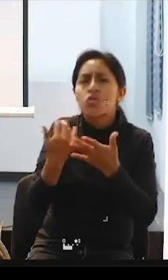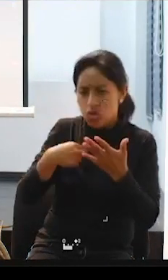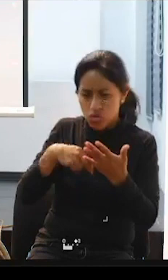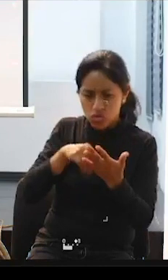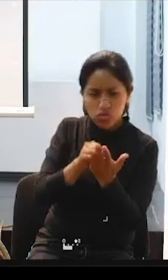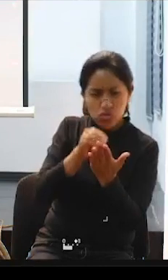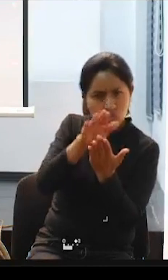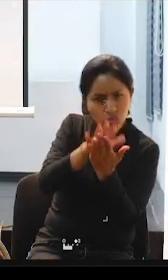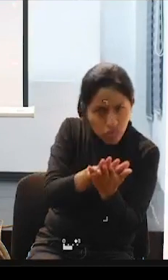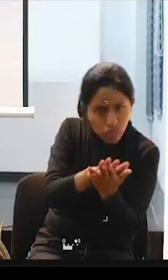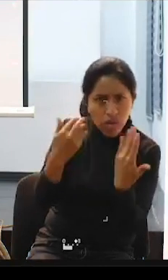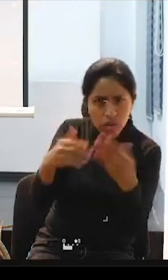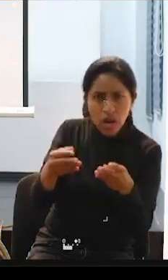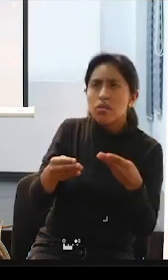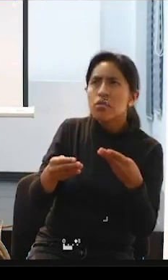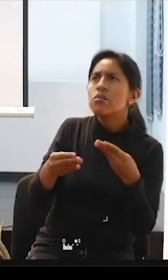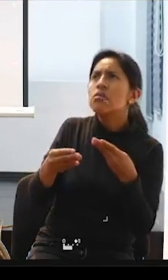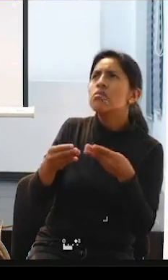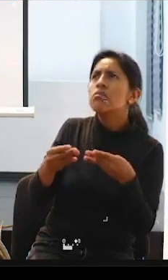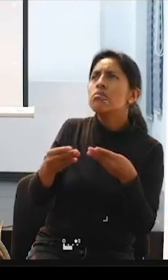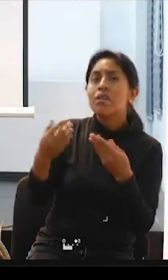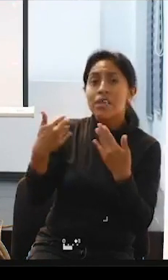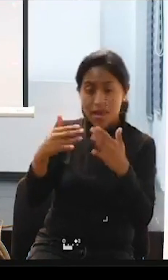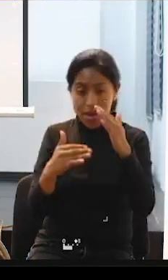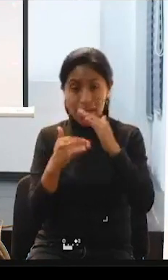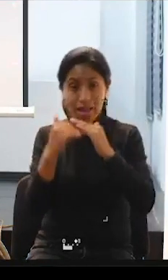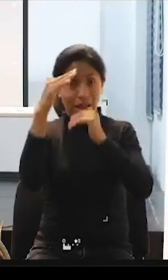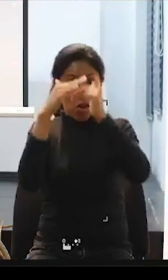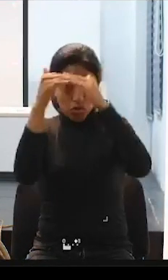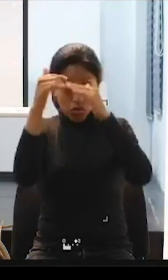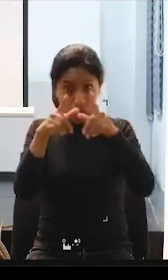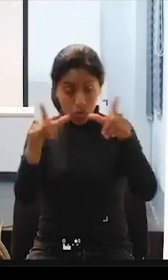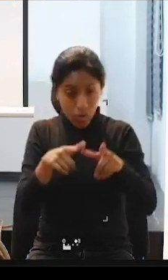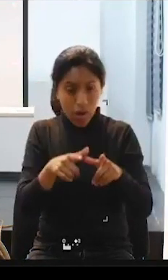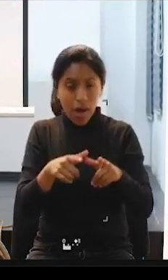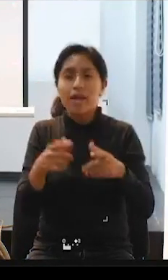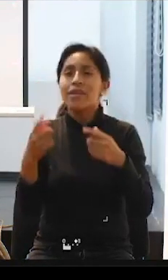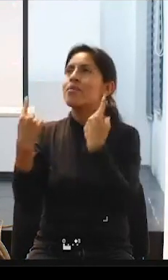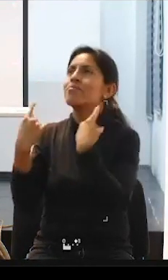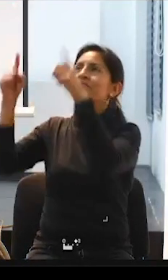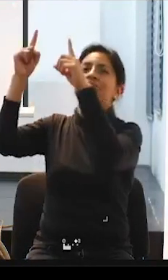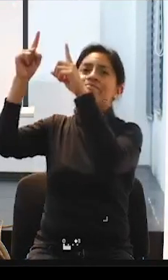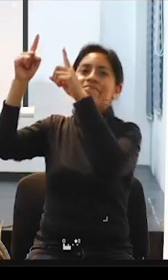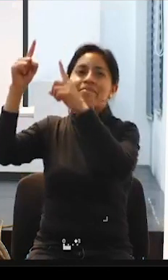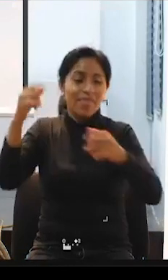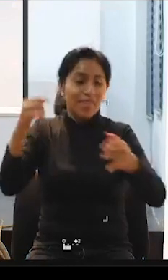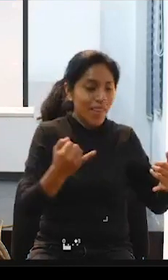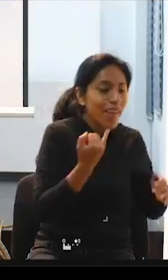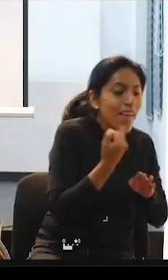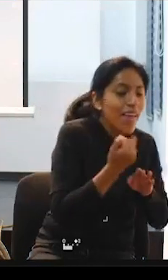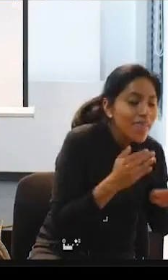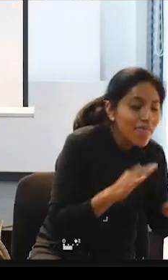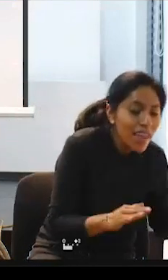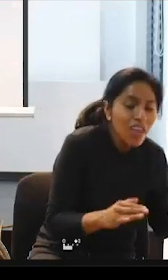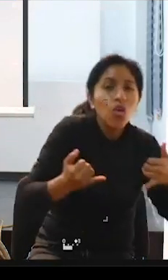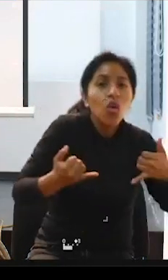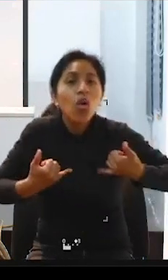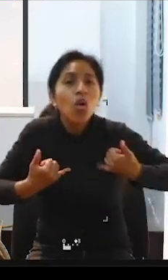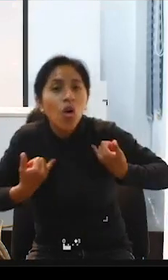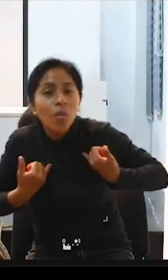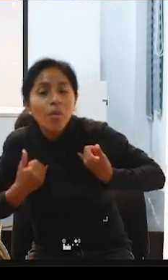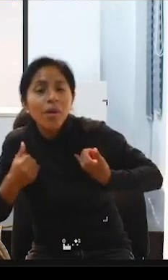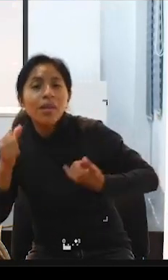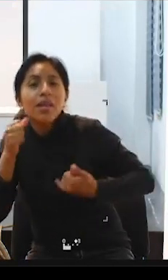recurso fuera para niños, para jóvenes, para personas adultas, para personas mayores, y para